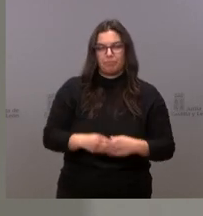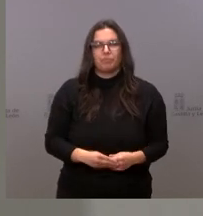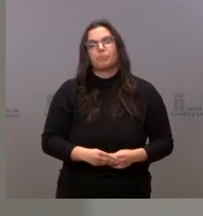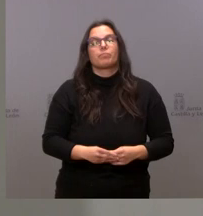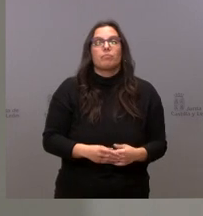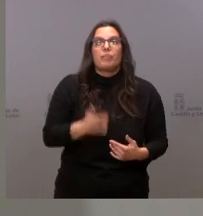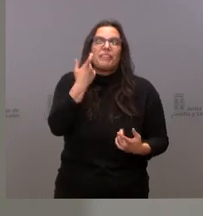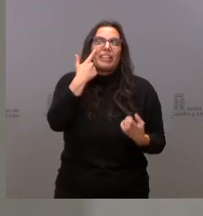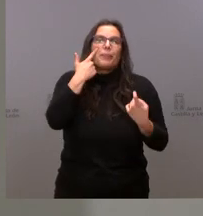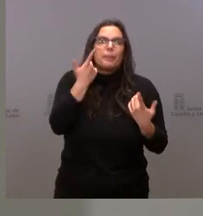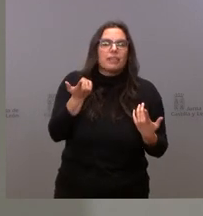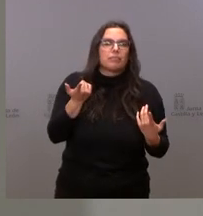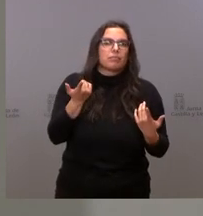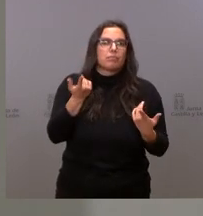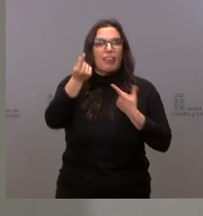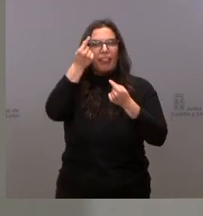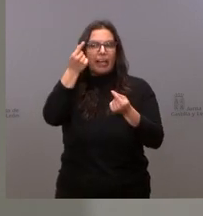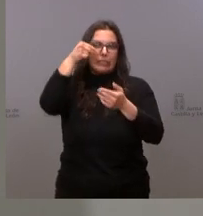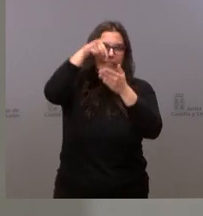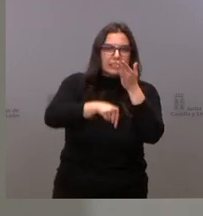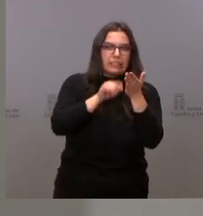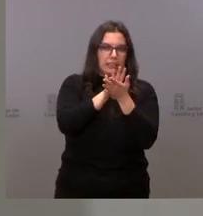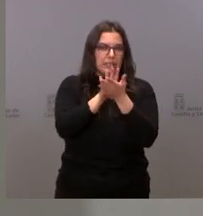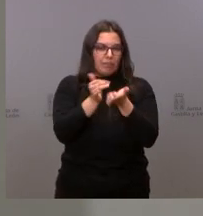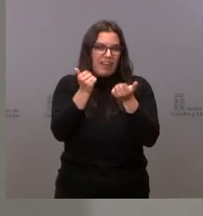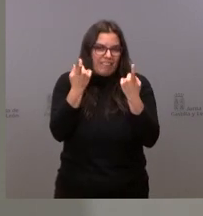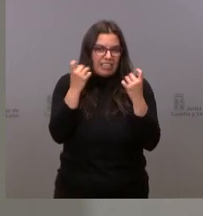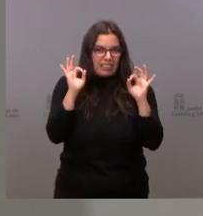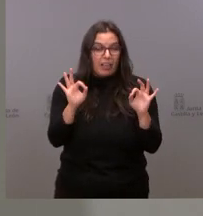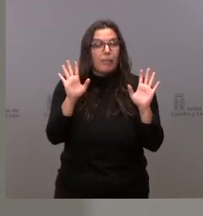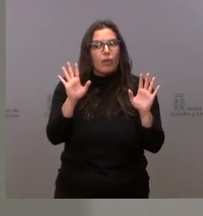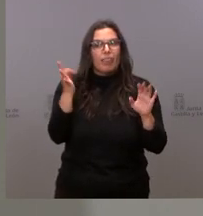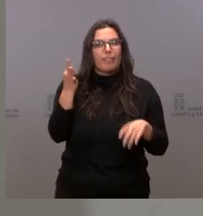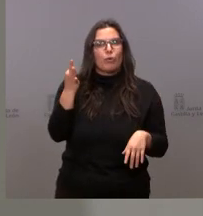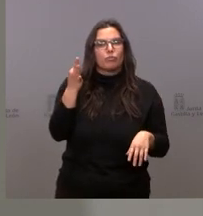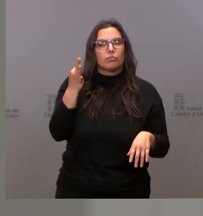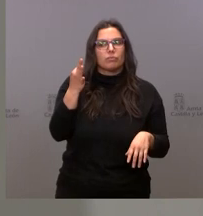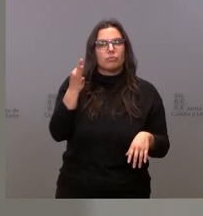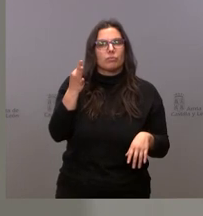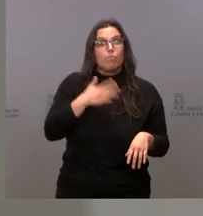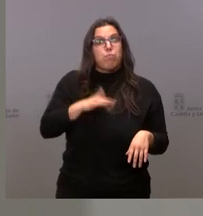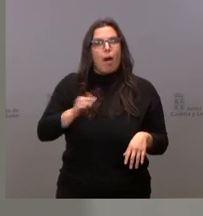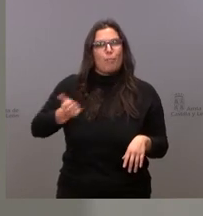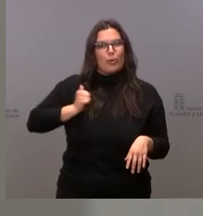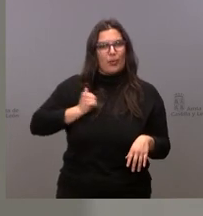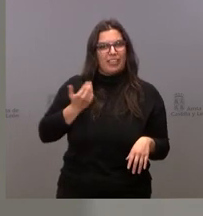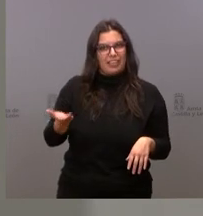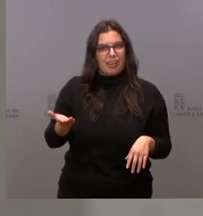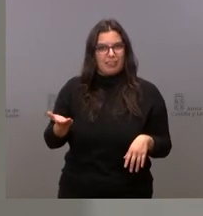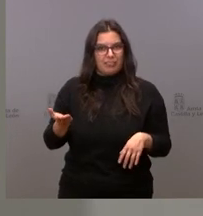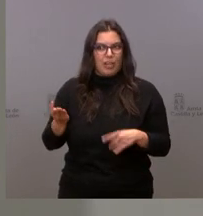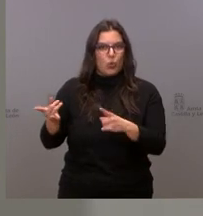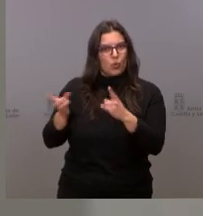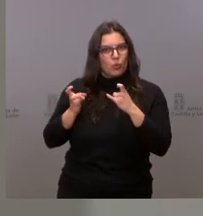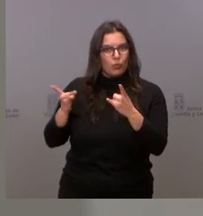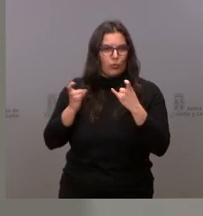Tenemos que leer los datos con calma, pero tenemos que ser capaces de aprovechar esa tendencia.